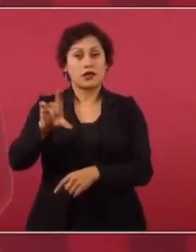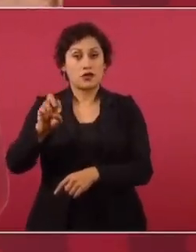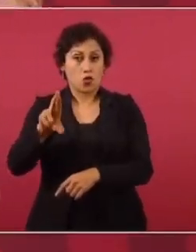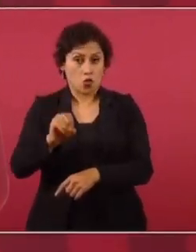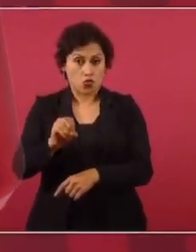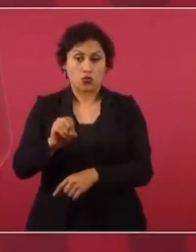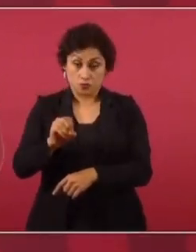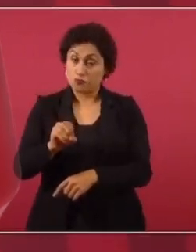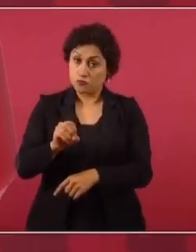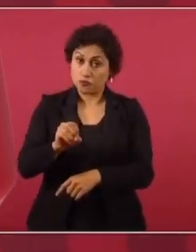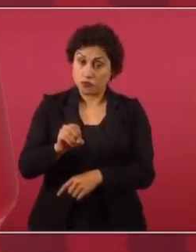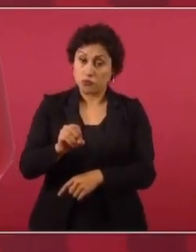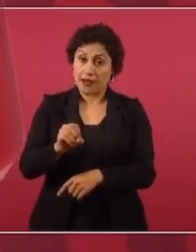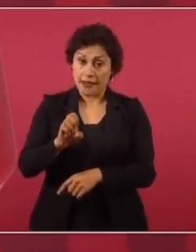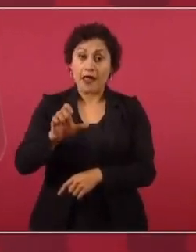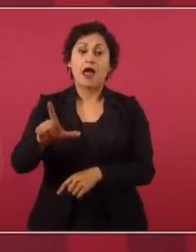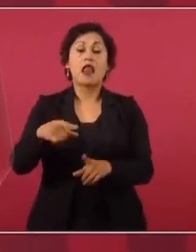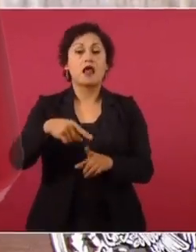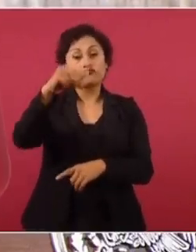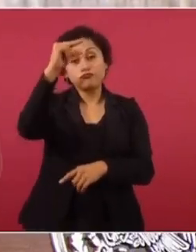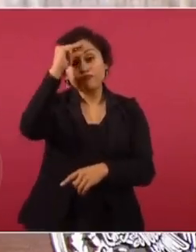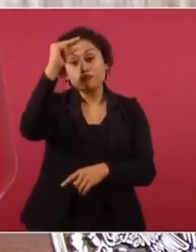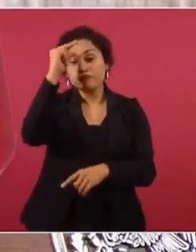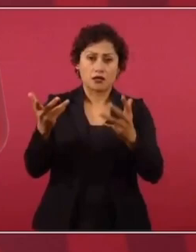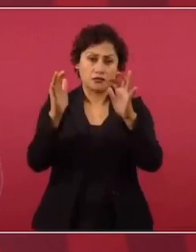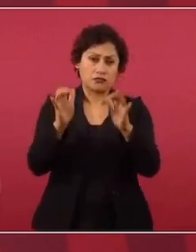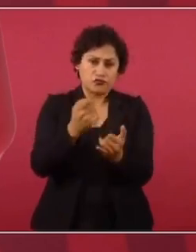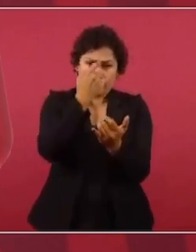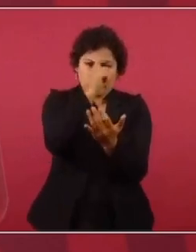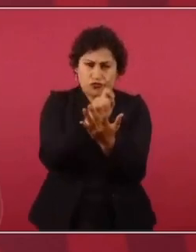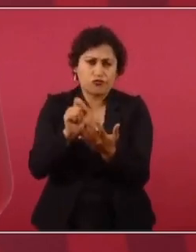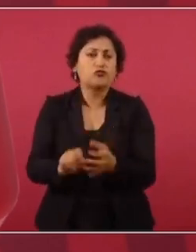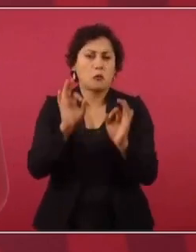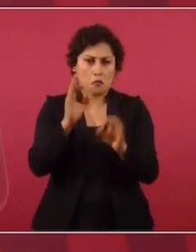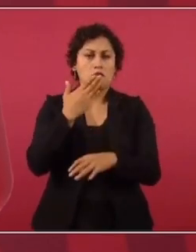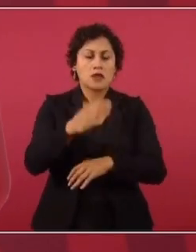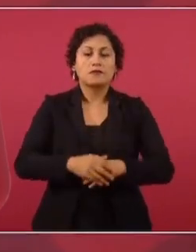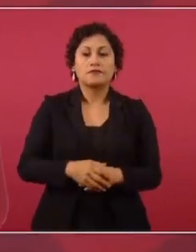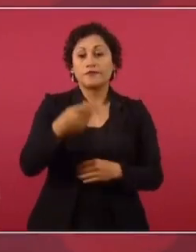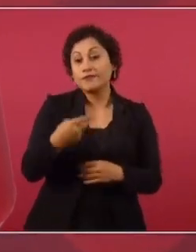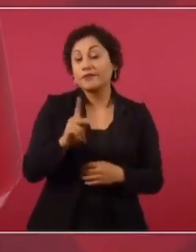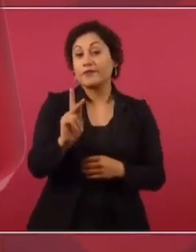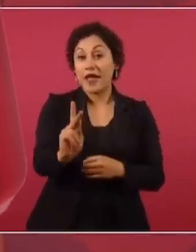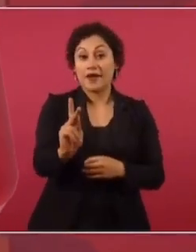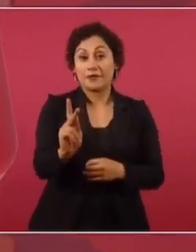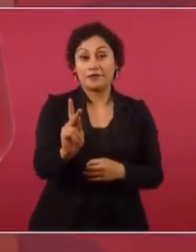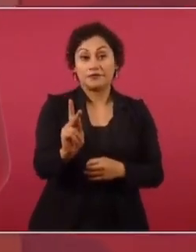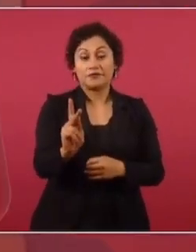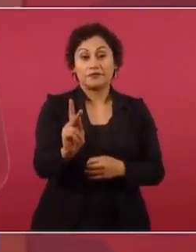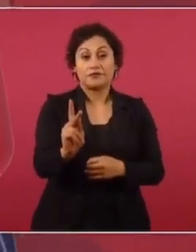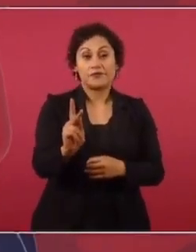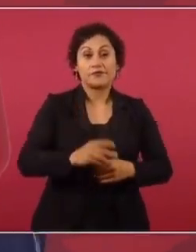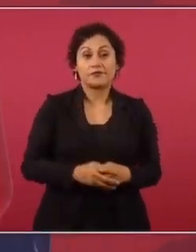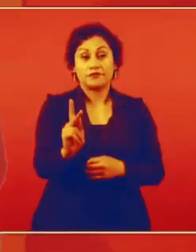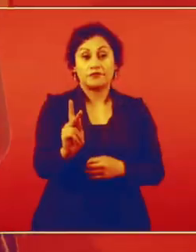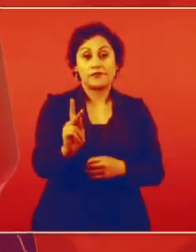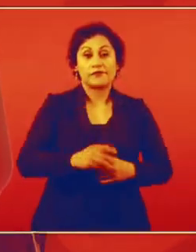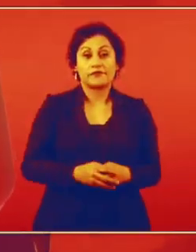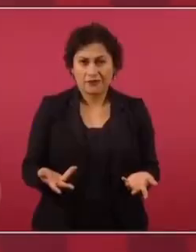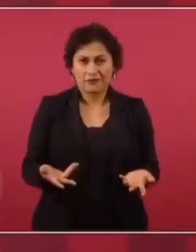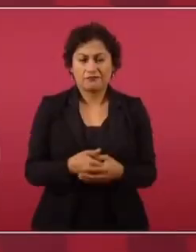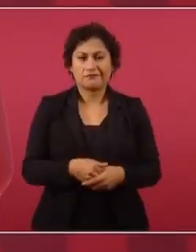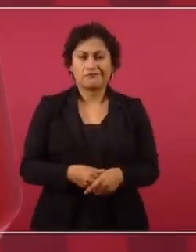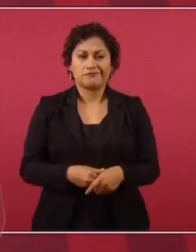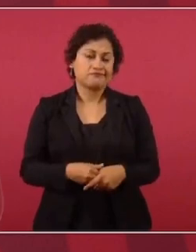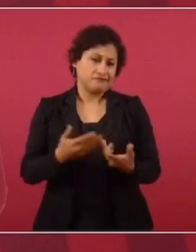un hombre independientemente inteligente, un hombre bueno, pero es muy gelatinoso, muy